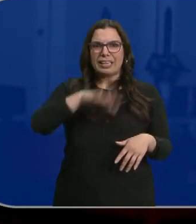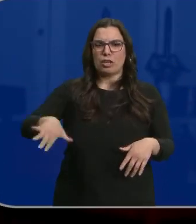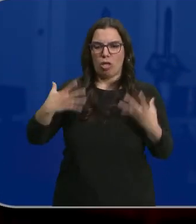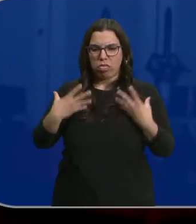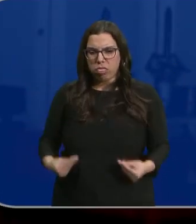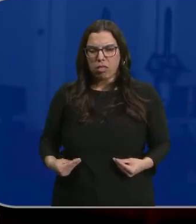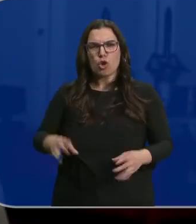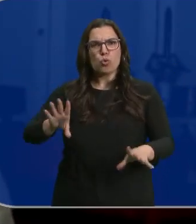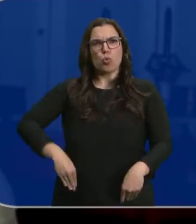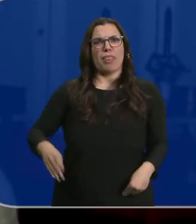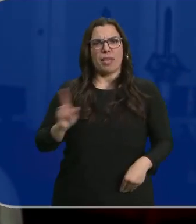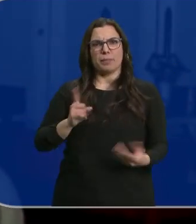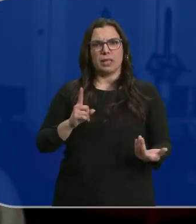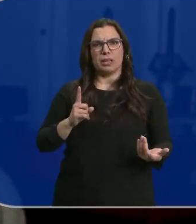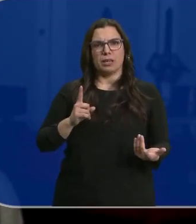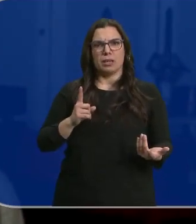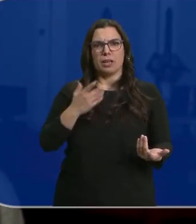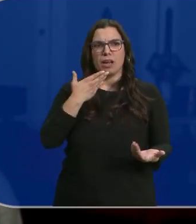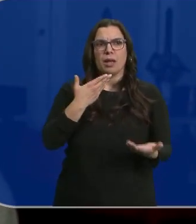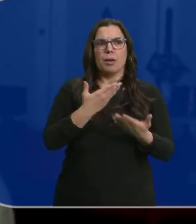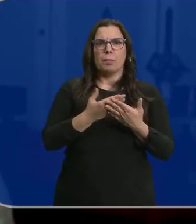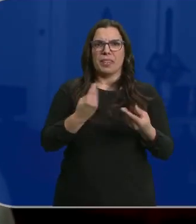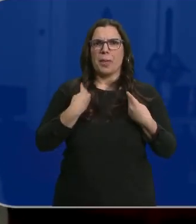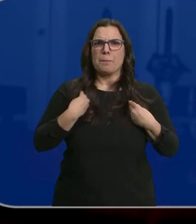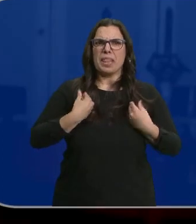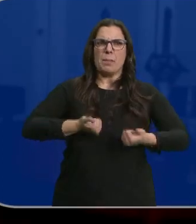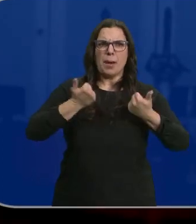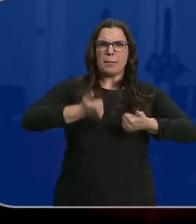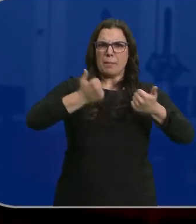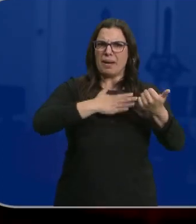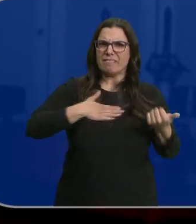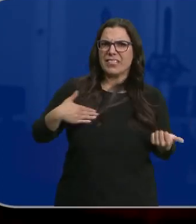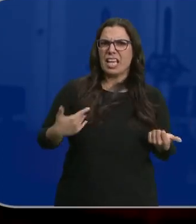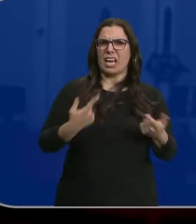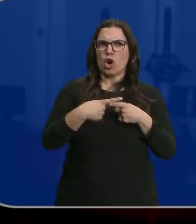frustración, para que le pidan a la vida más de lo que la vida puede dar,